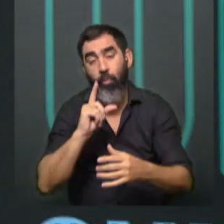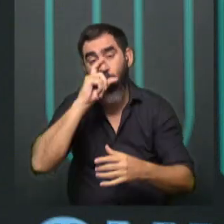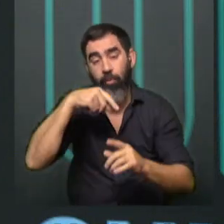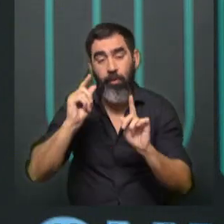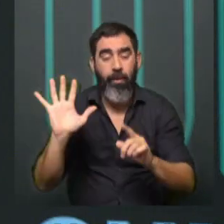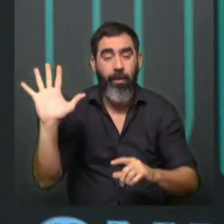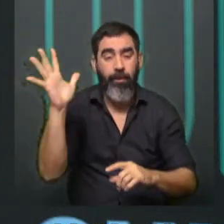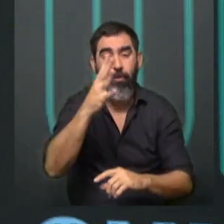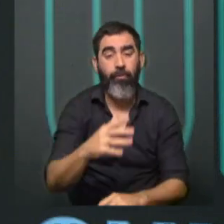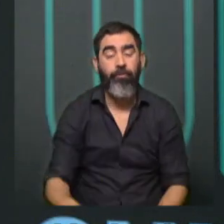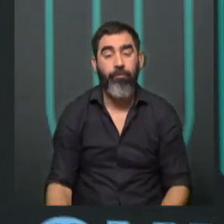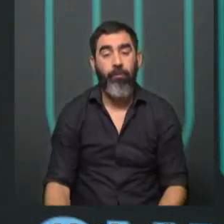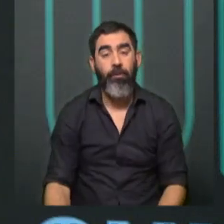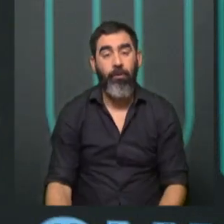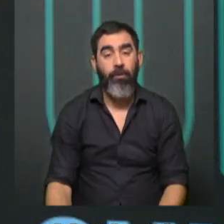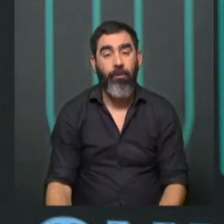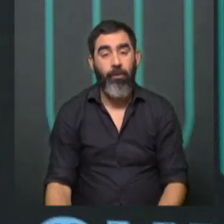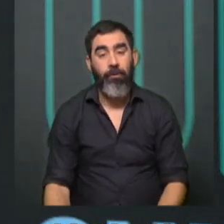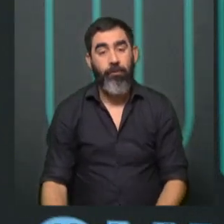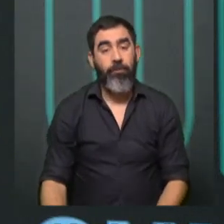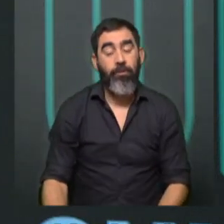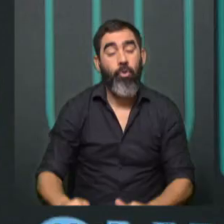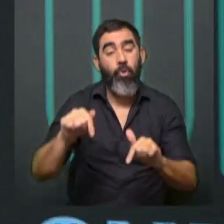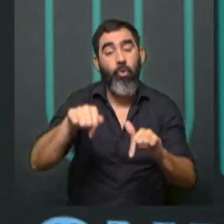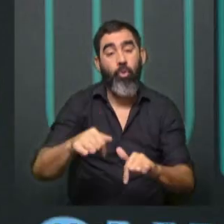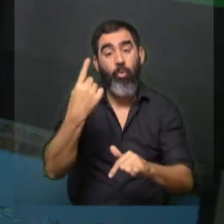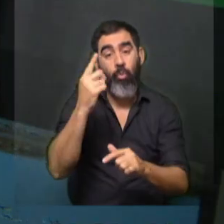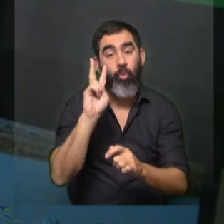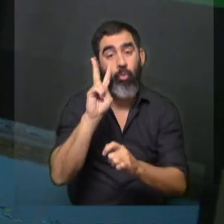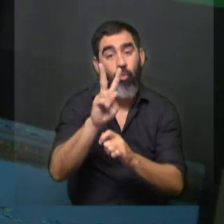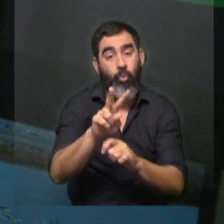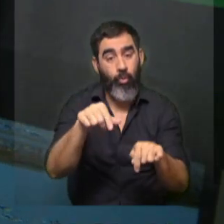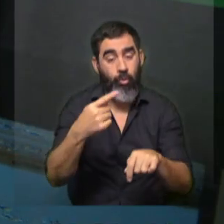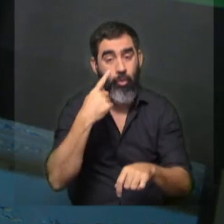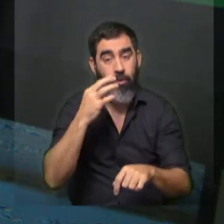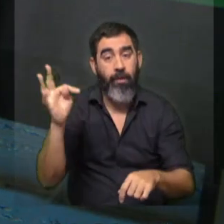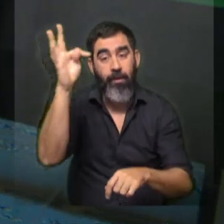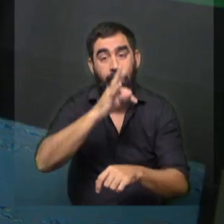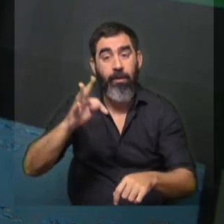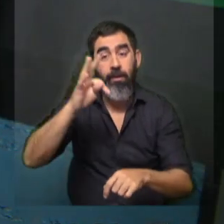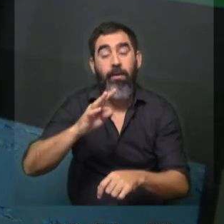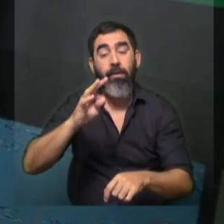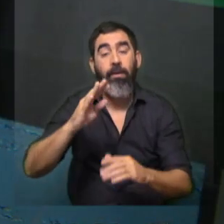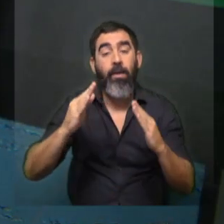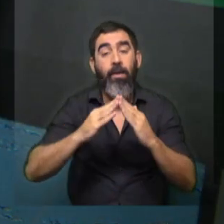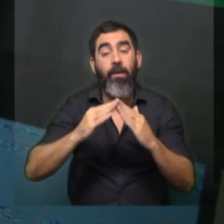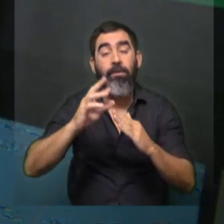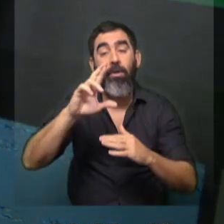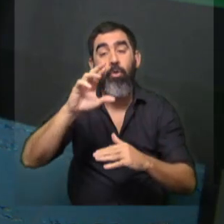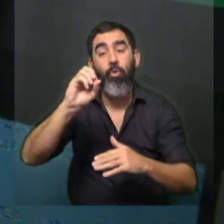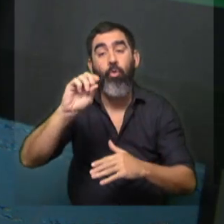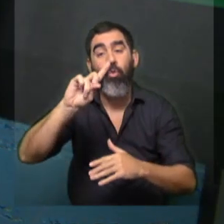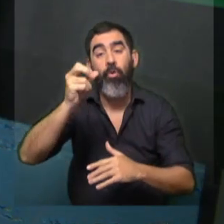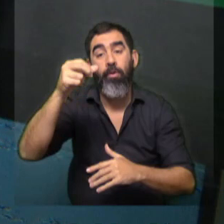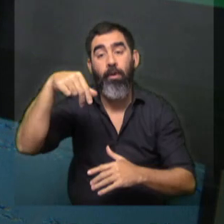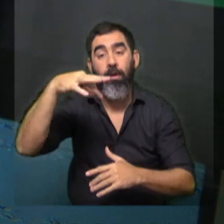como en el interior, de esos lugares que son como faros culturales. Hoy vamos a uno de ellos, que es el Taller Casa Rodante, ubicado en el Parque Rodó, que